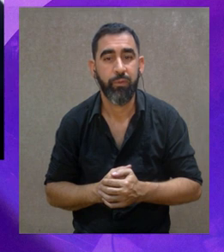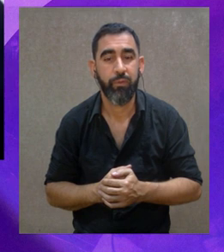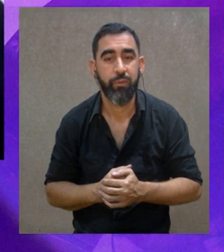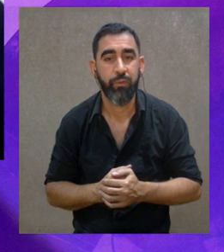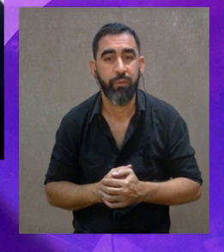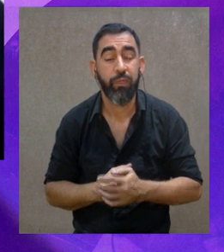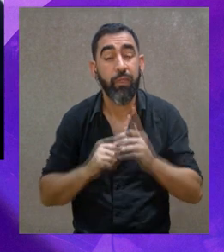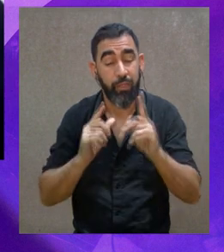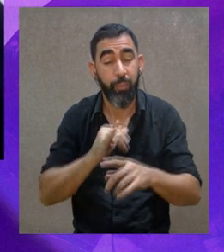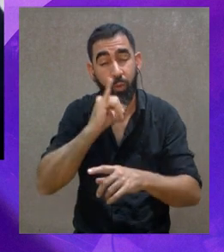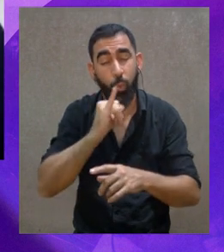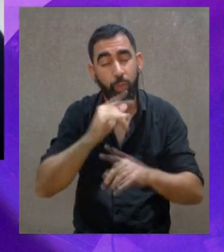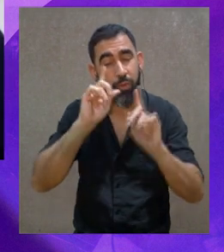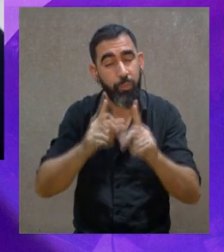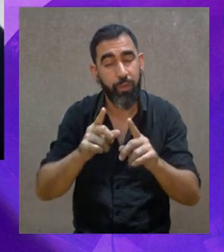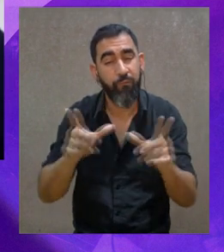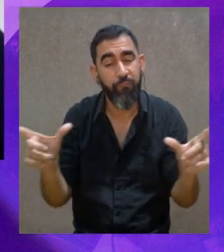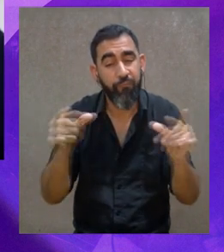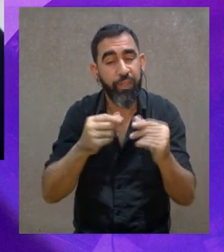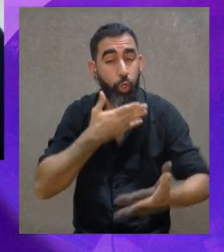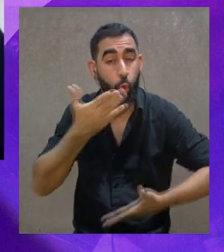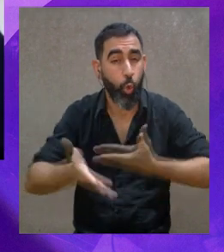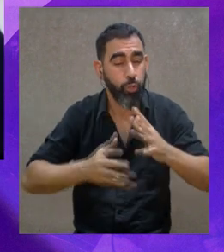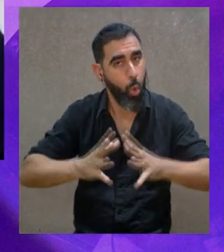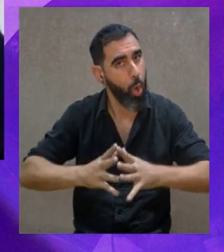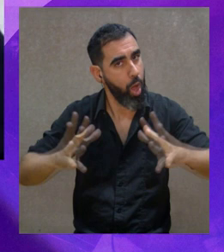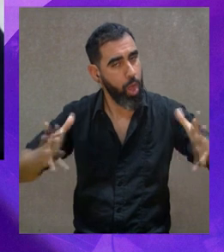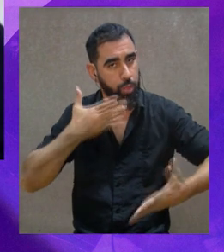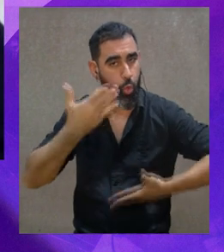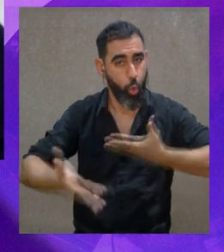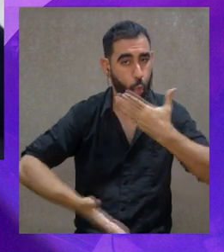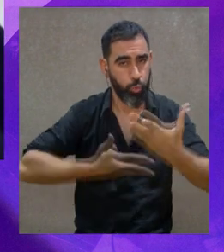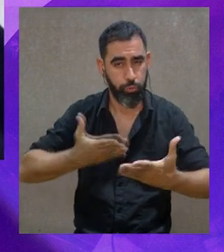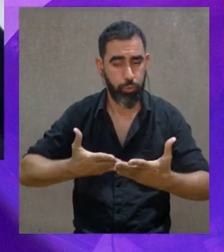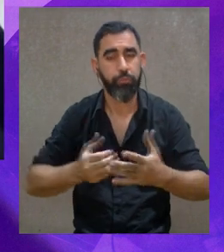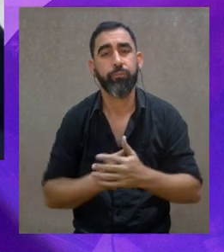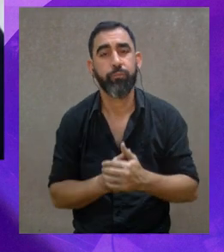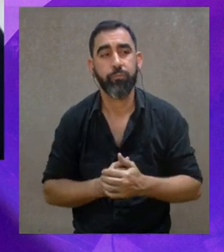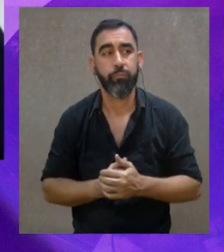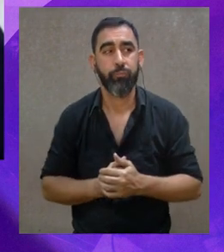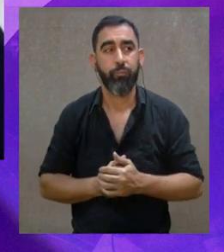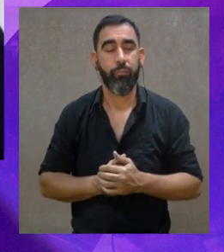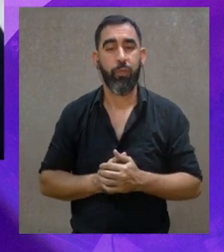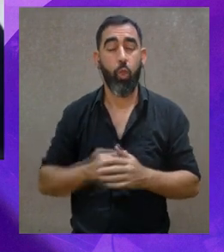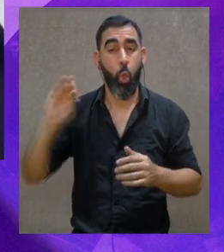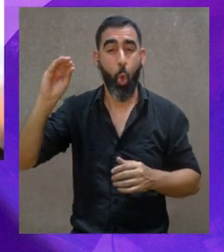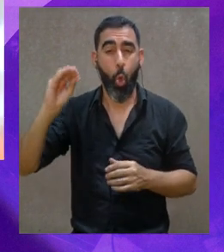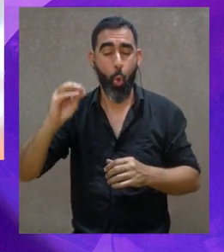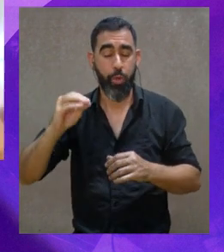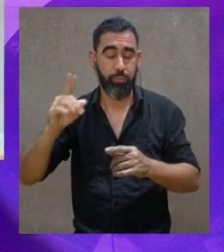Y cuento una, así como la de Claudia, estábamos terminando un concierto, un concierto grande, un concierto grande con